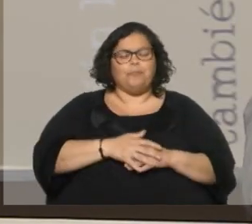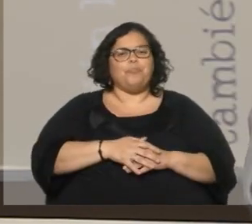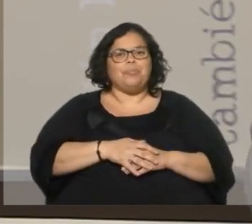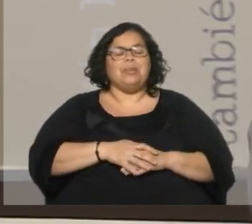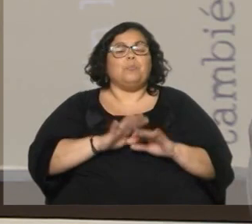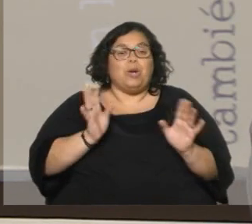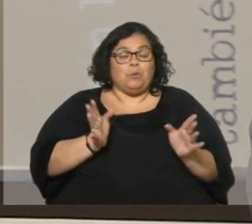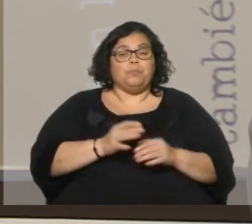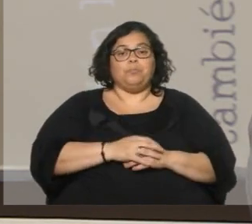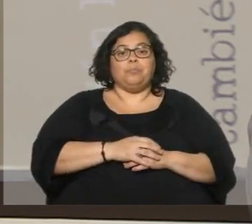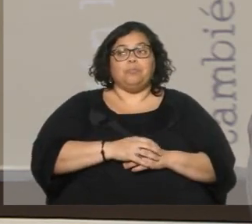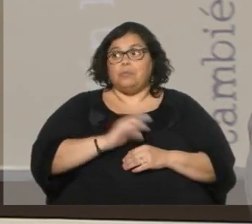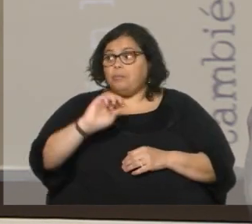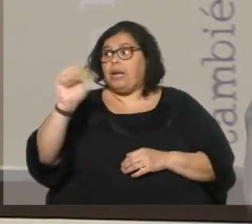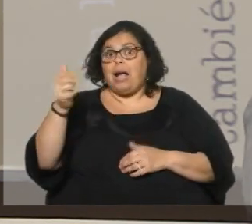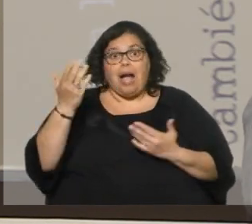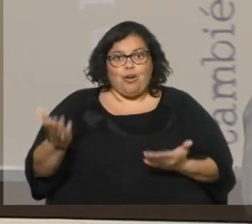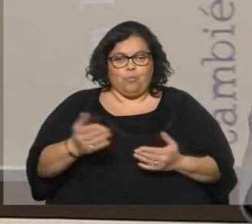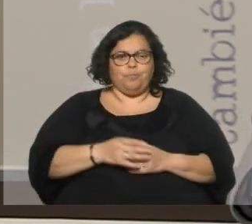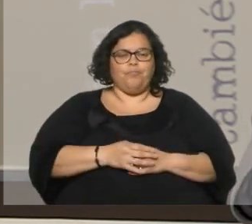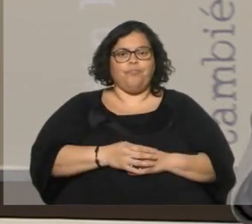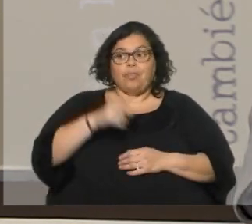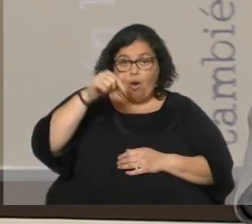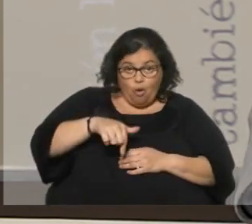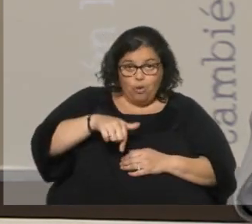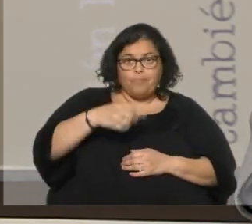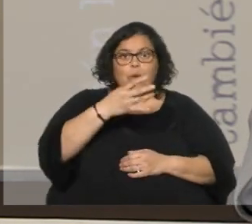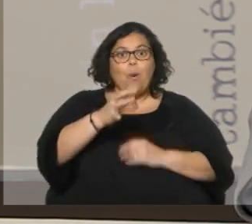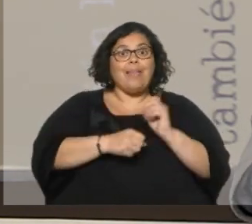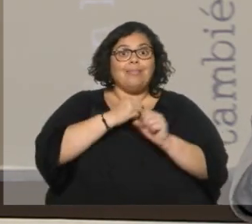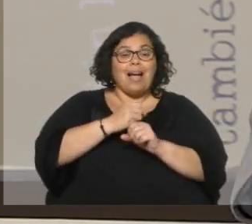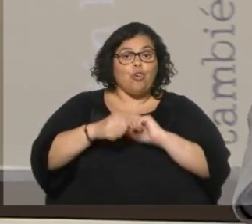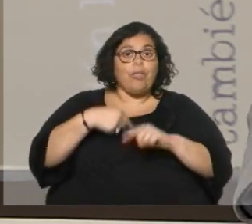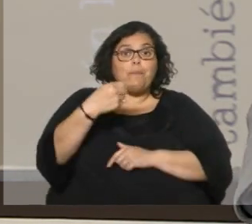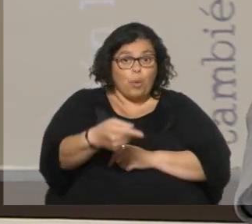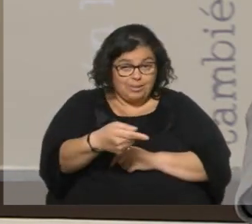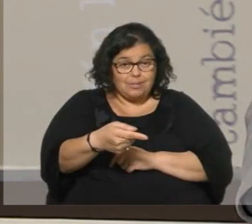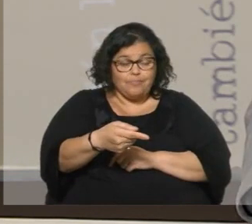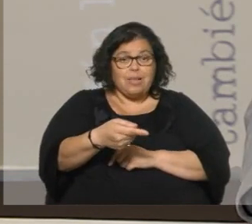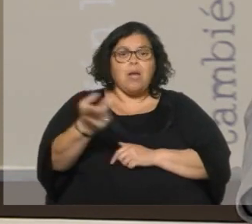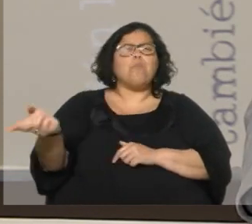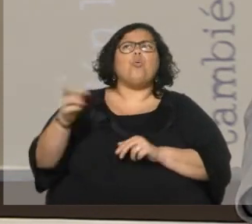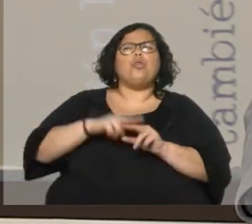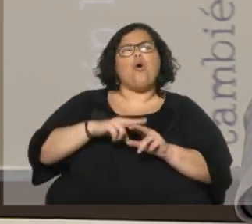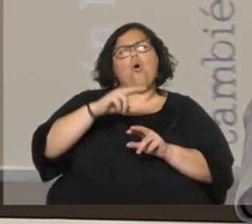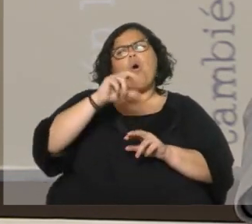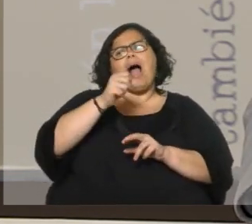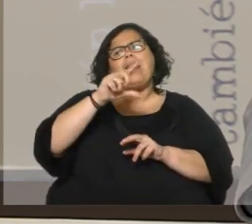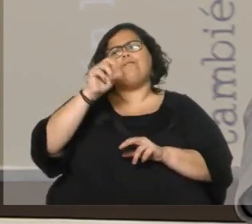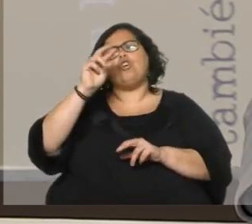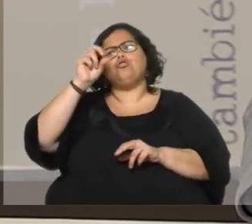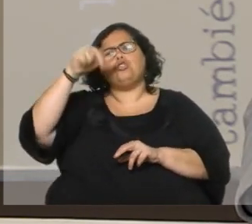menos en Argentina. Y hoy, 40 años después, Alfonsín falleció en el 2009,